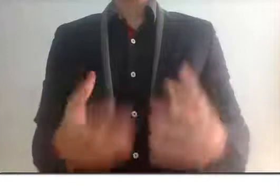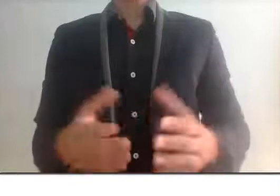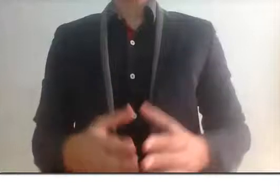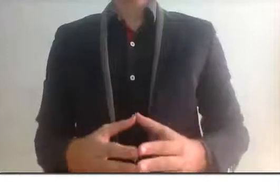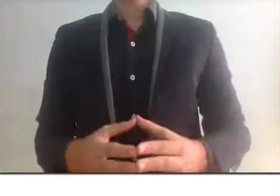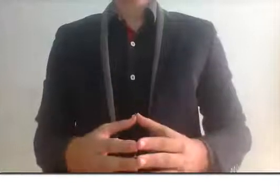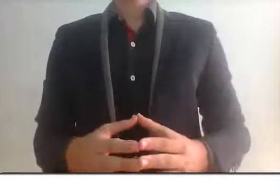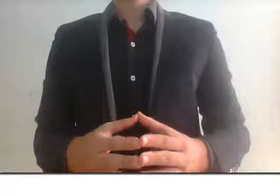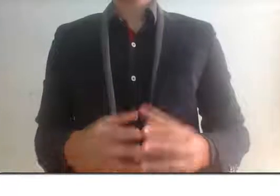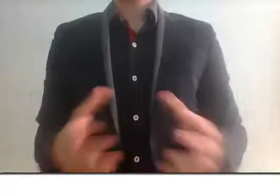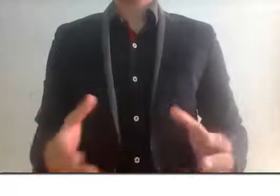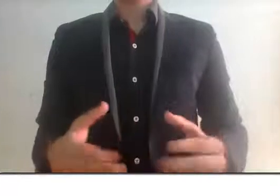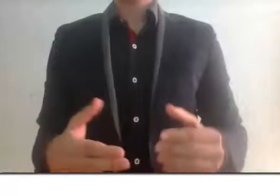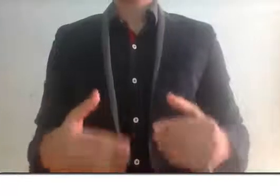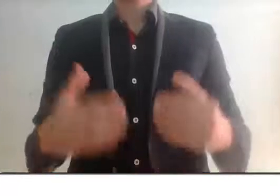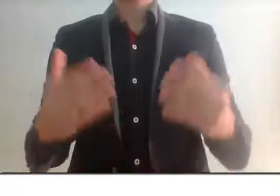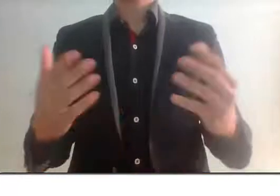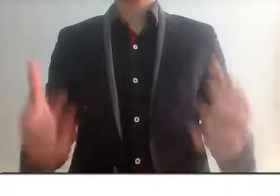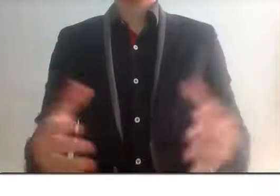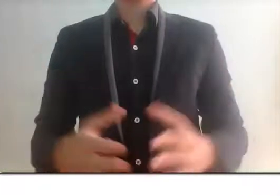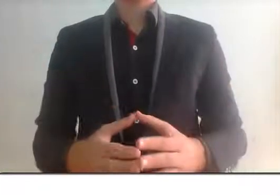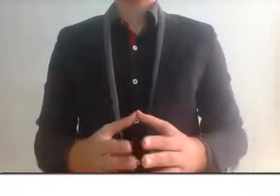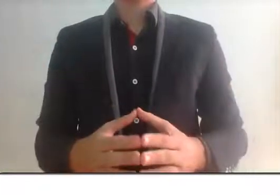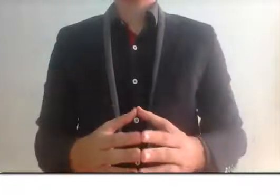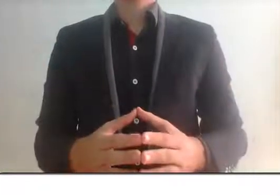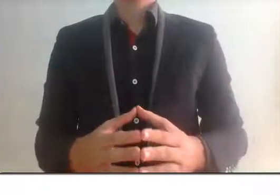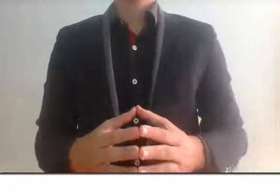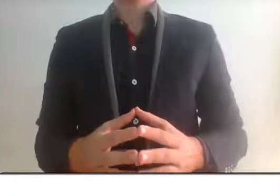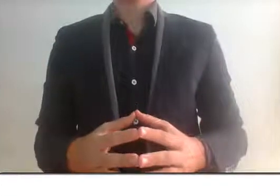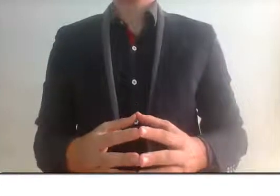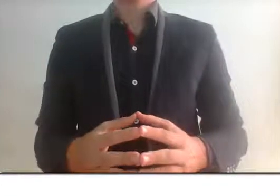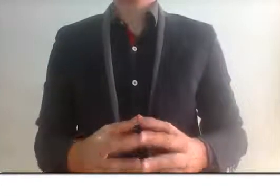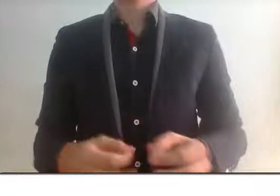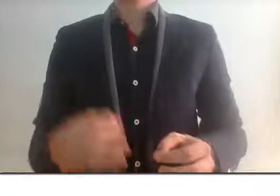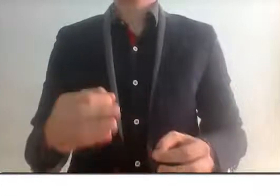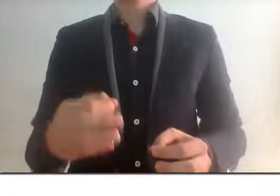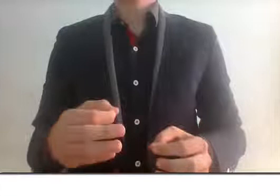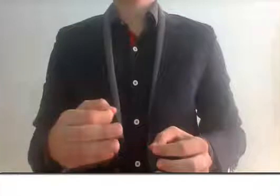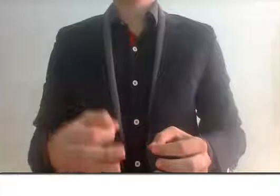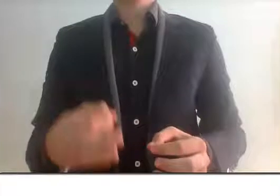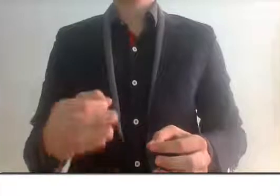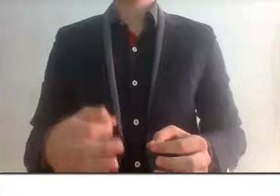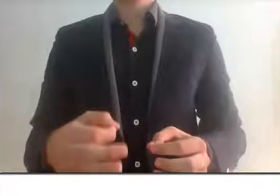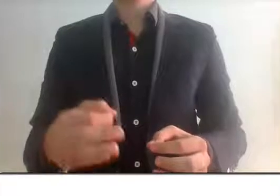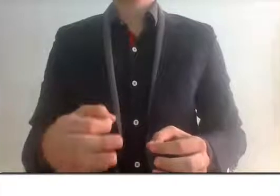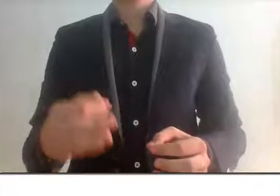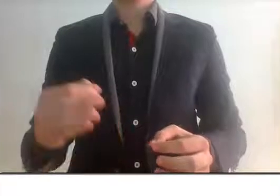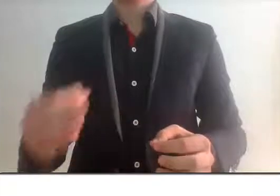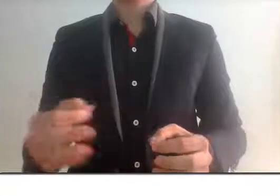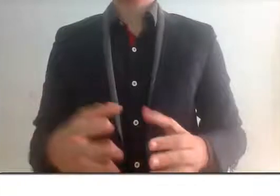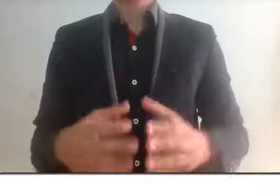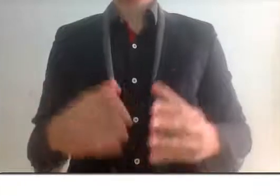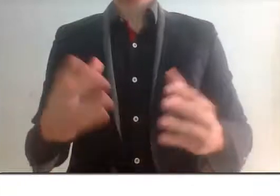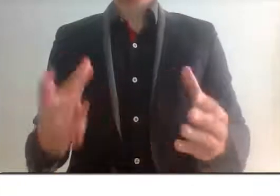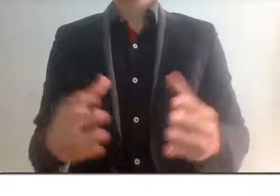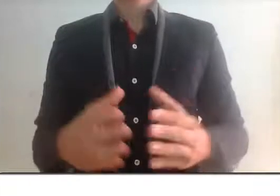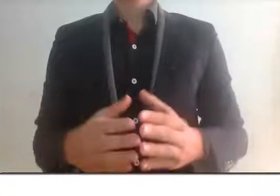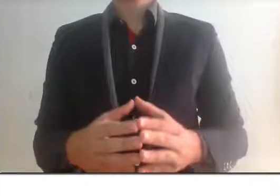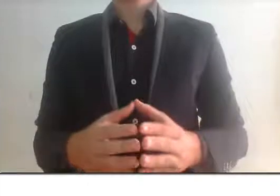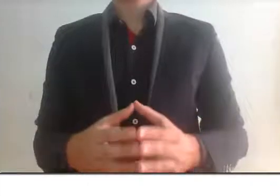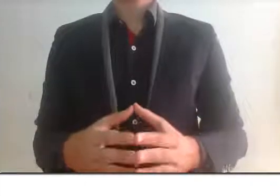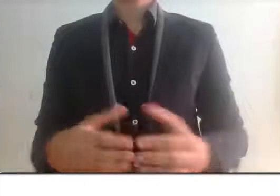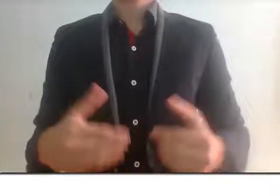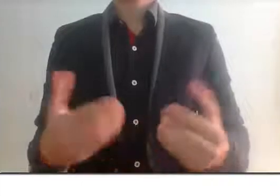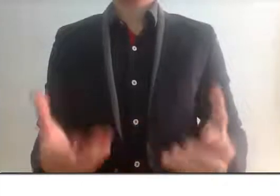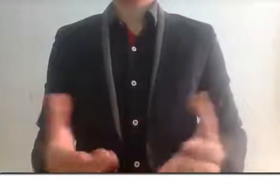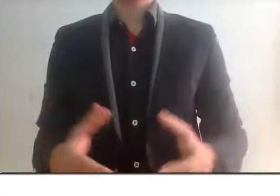La Secretaría de Función Pública acaba de reportar que se generaron ahorros por cerca de 560 mil millones de pesos derivados de